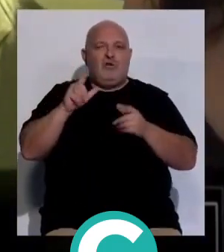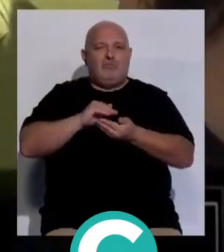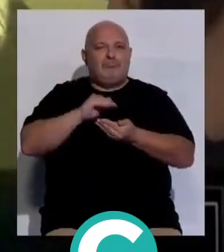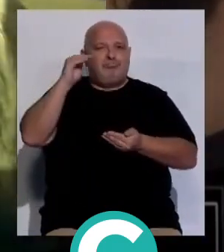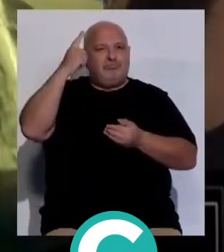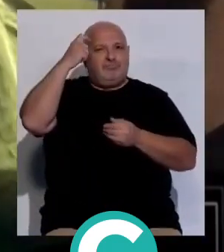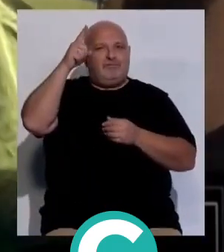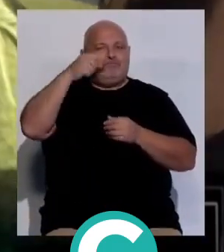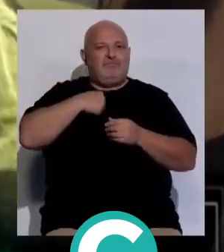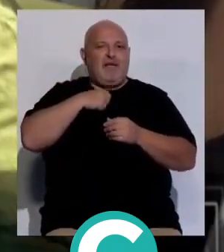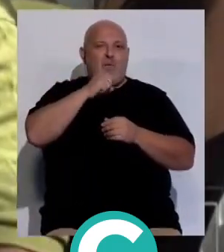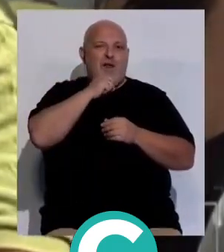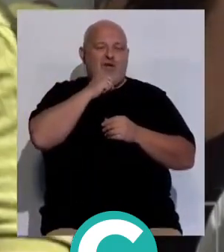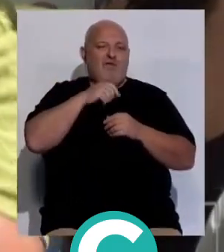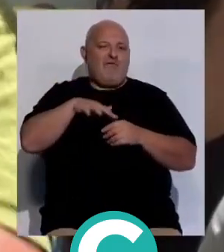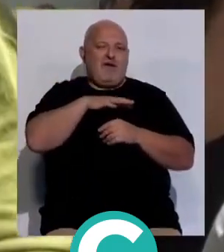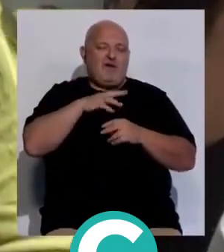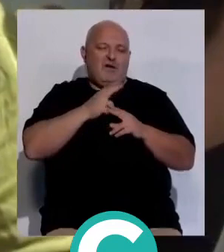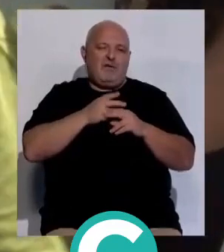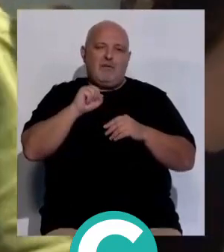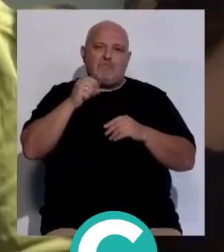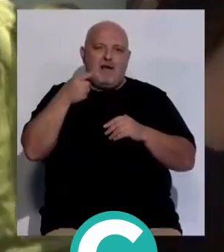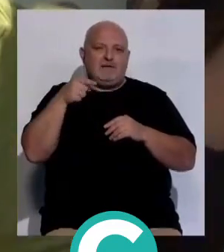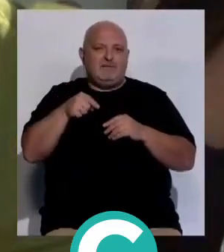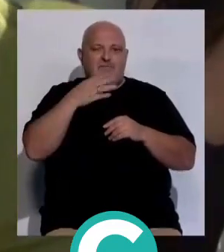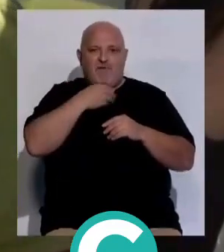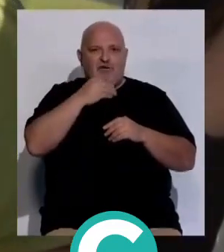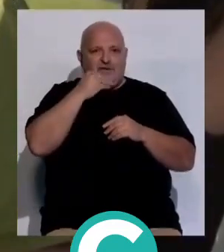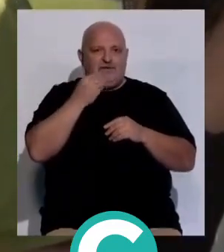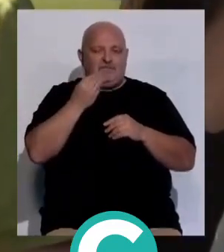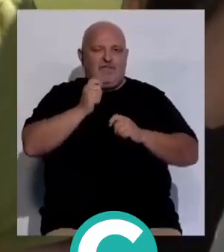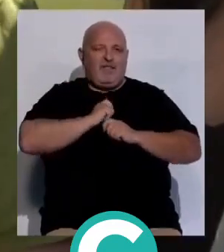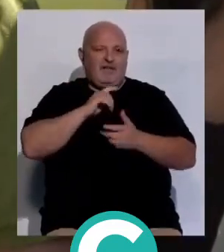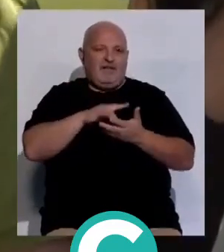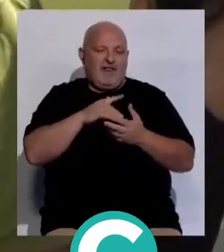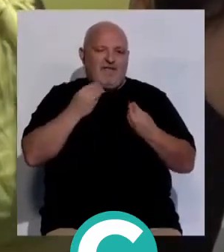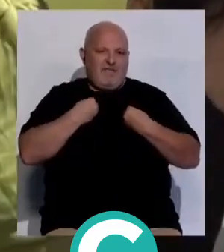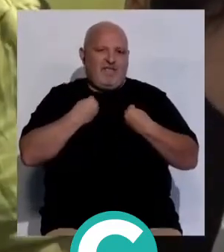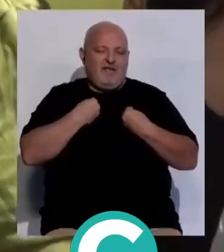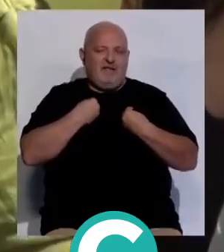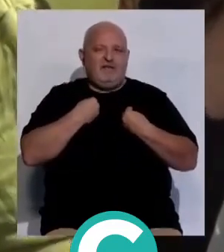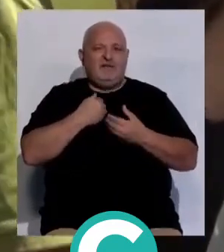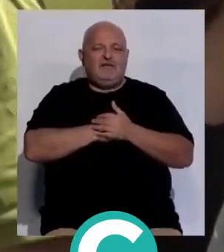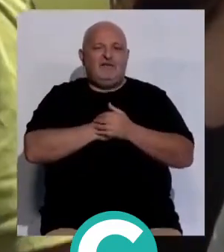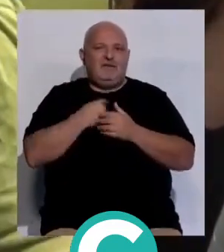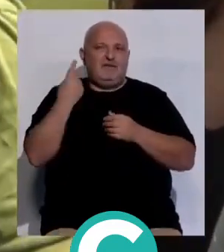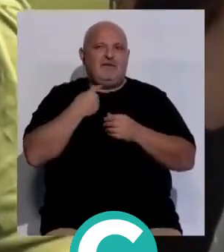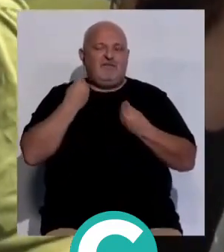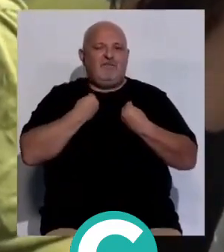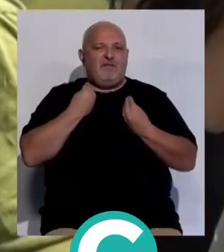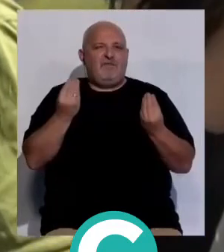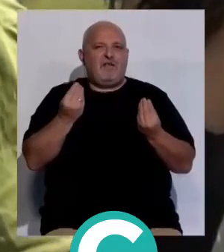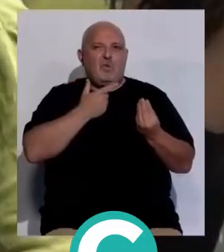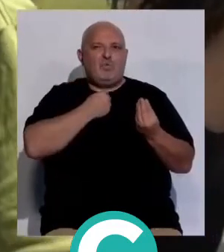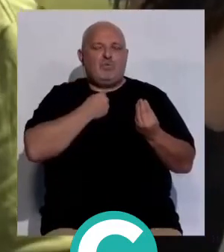dándole nombre a una de las plazas de su barrio, yo creo que es de las cosas más bonitas que te pueden pasar en la vida. Nosotros que somos la gente de la Viña, que